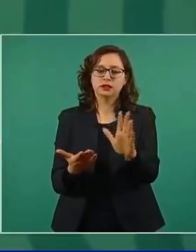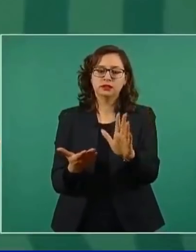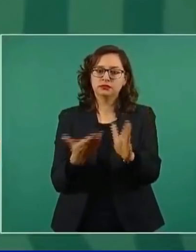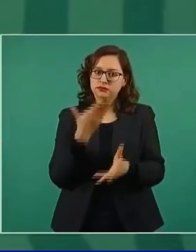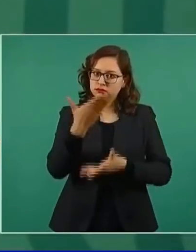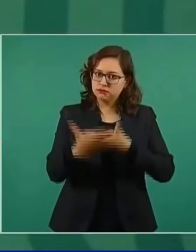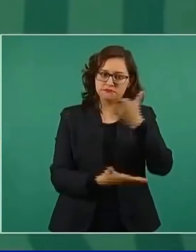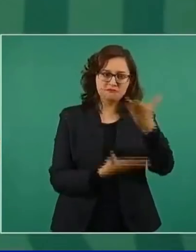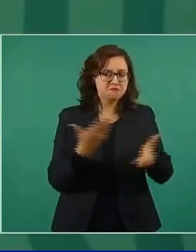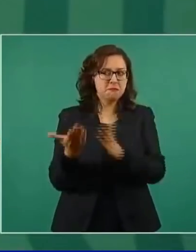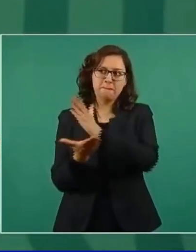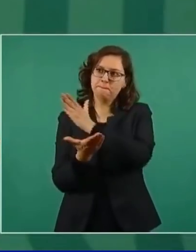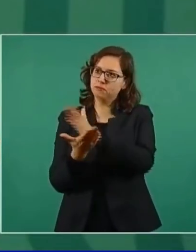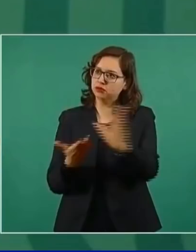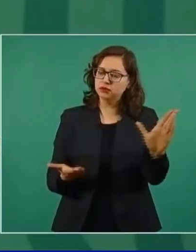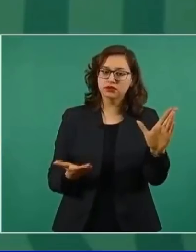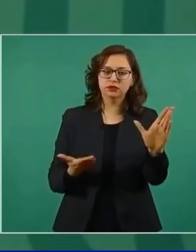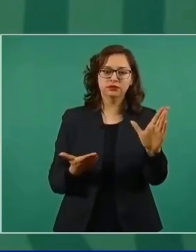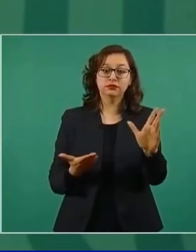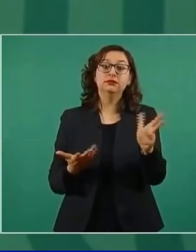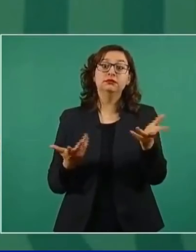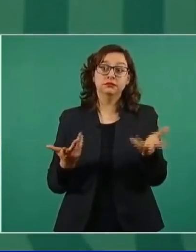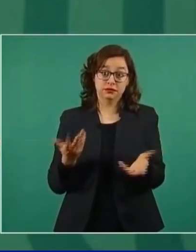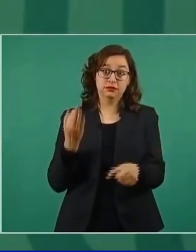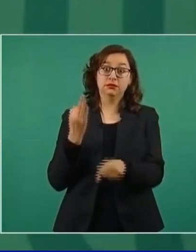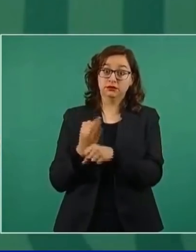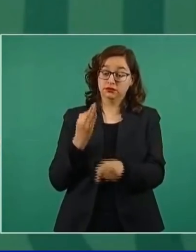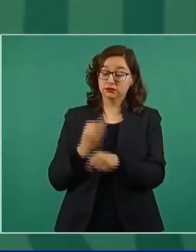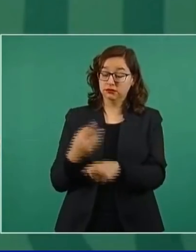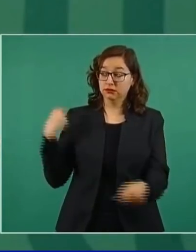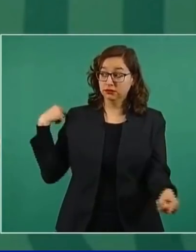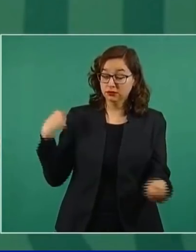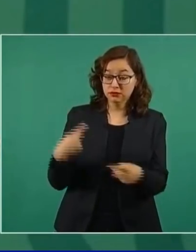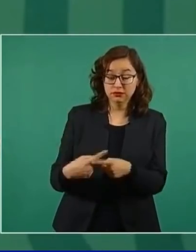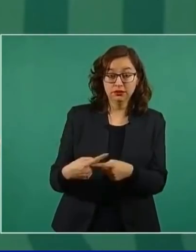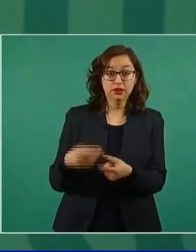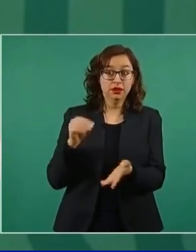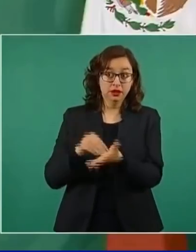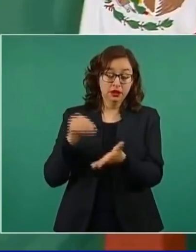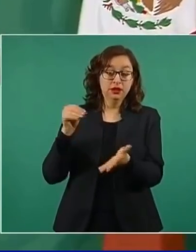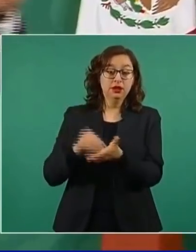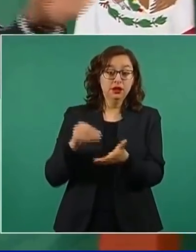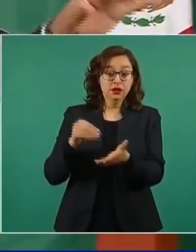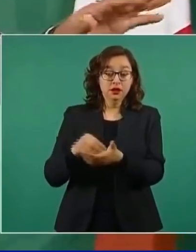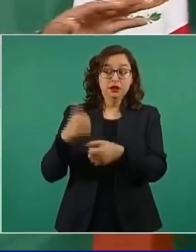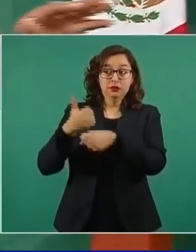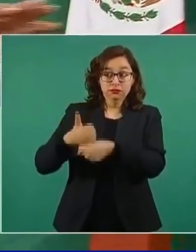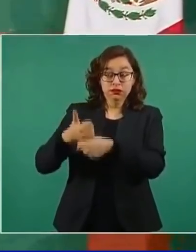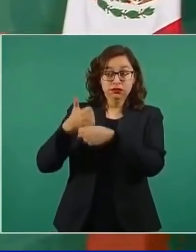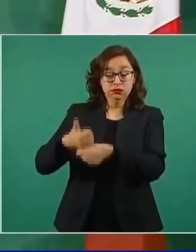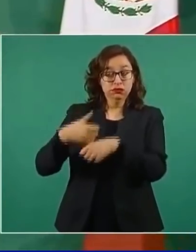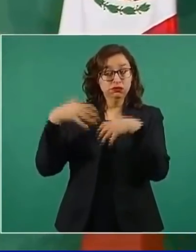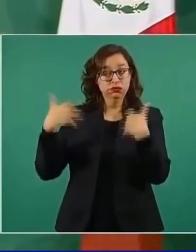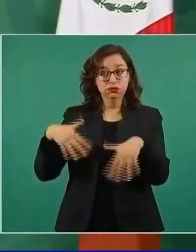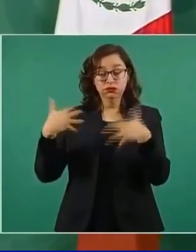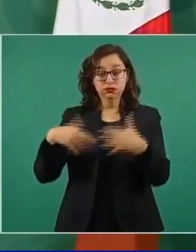Todo esto que se padece en el Poder Judicial, con honrosas excepciones.